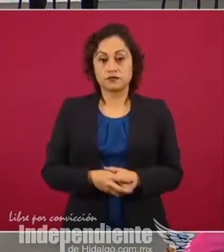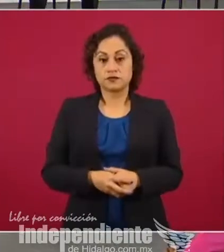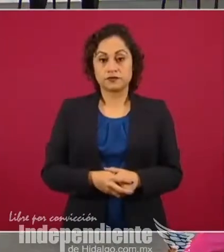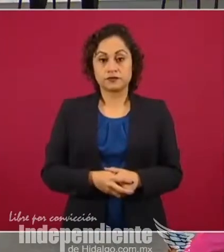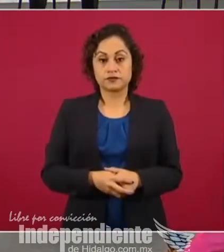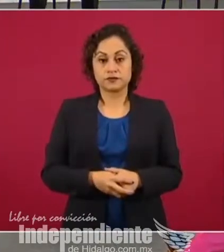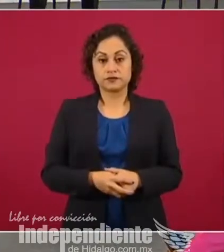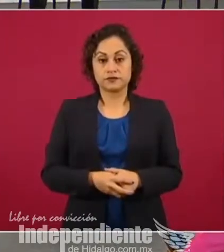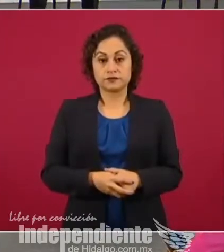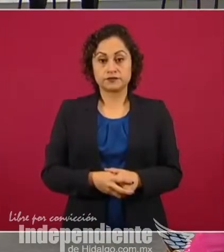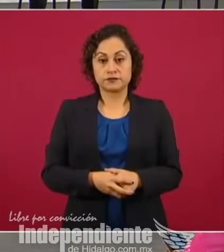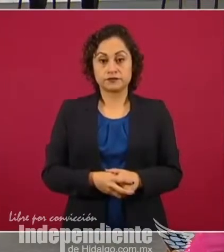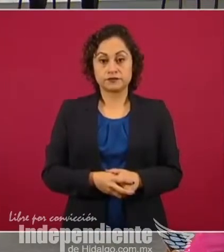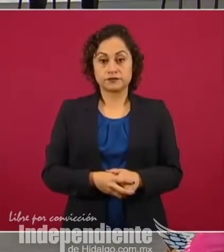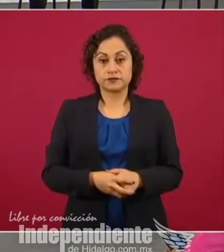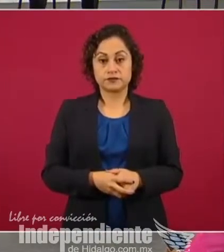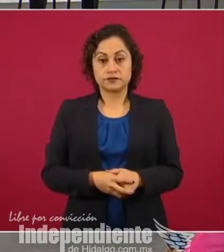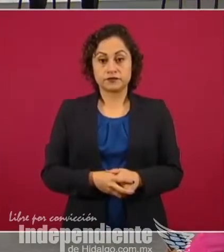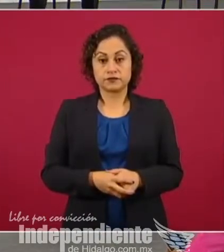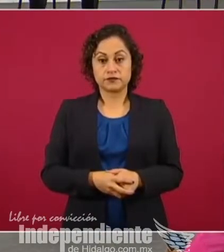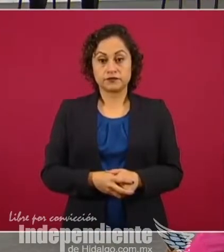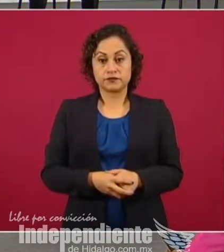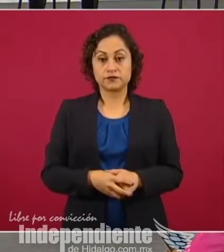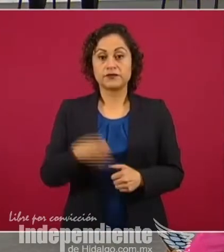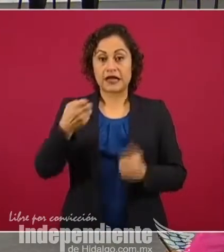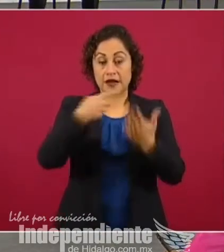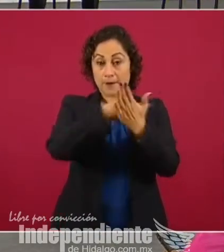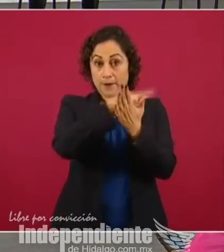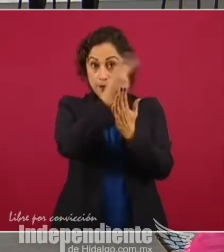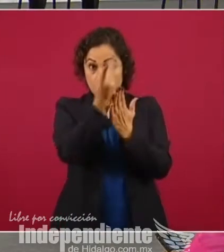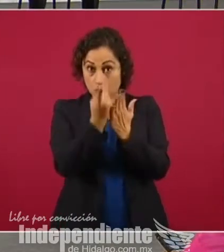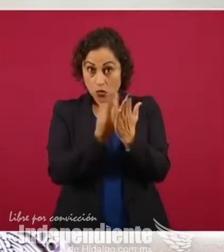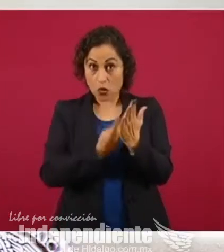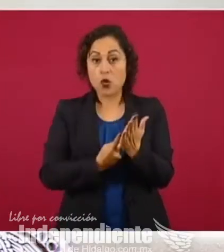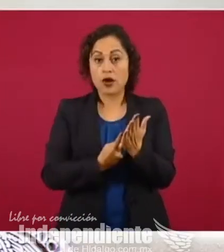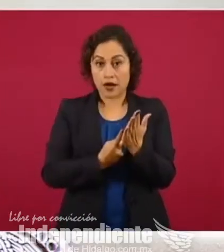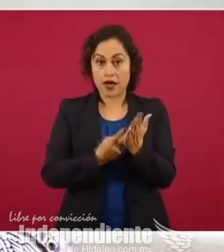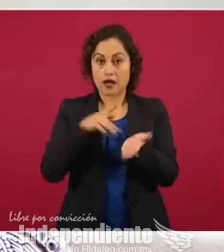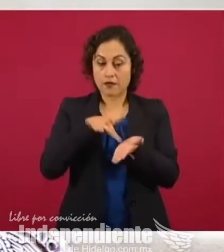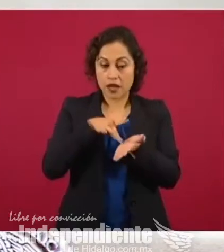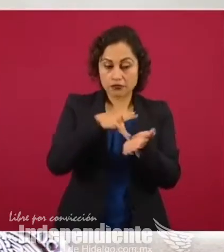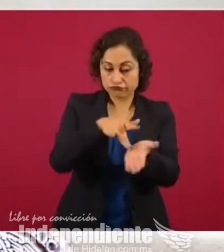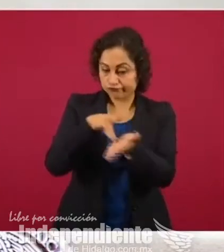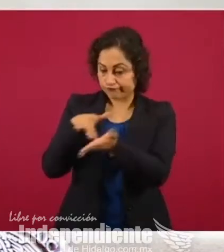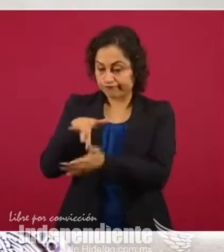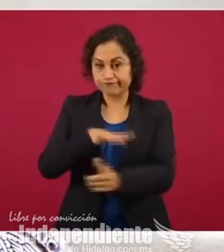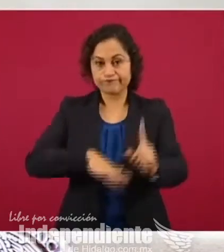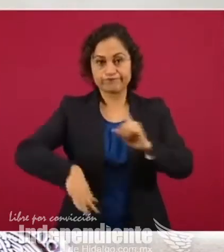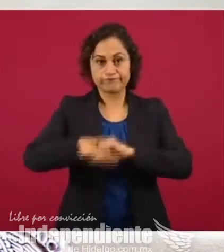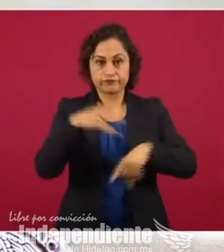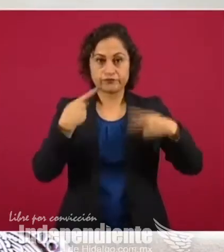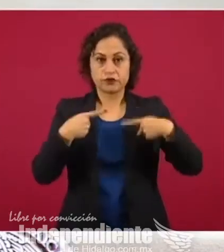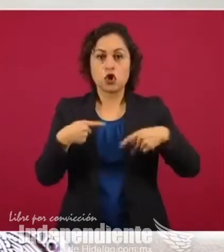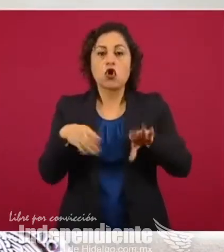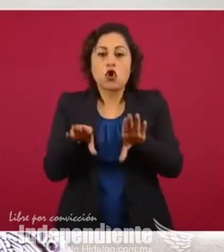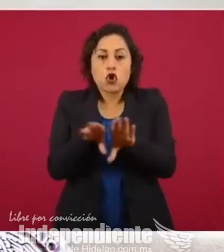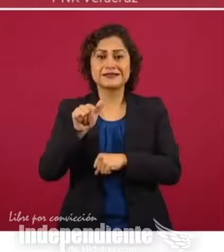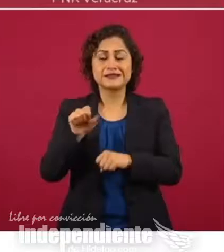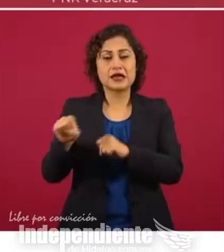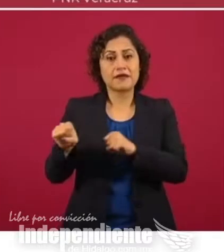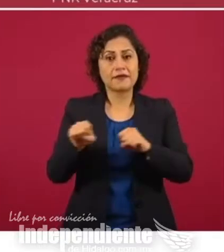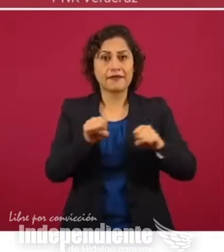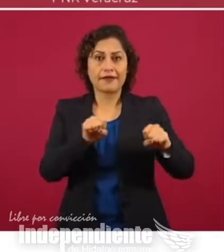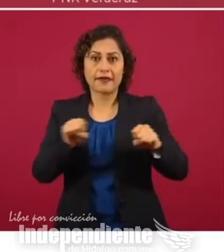subsecretario David Cervantes habló de dos programas. El primero es el denominado Reconstruyendo Esperanza, destinado a viviendas que